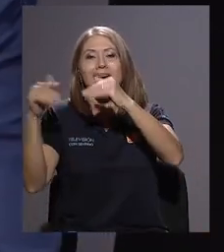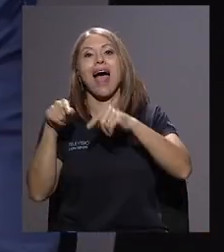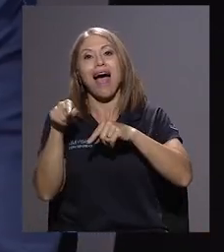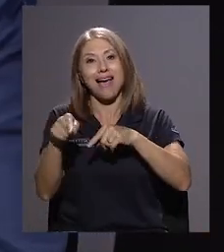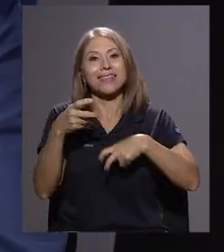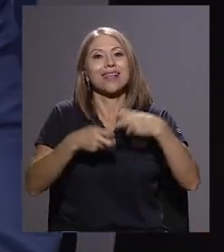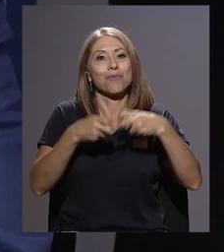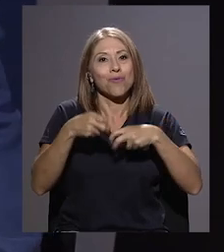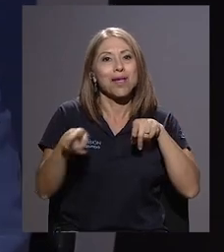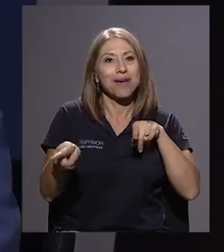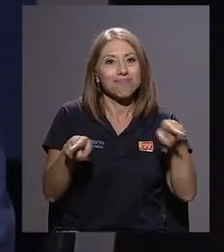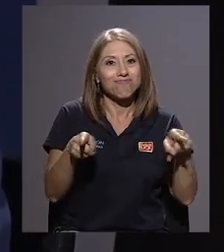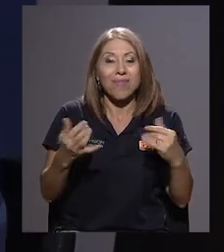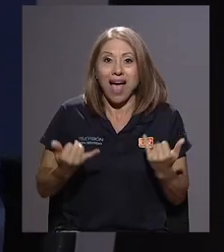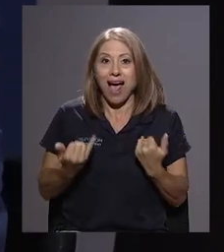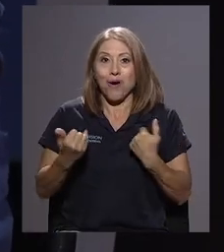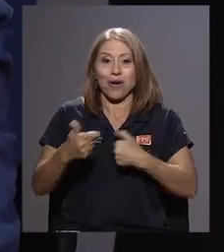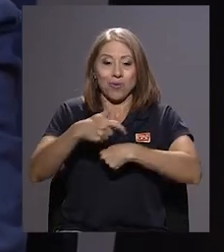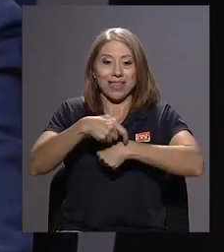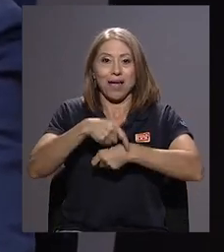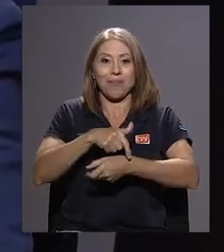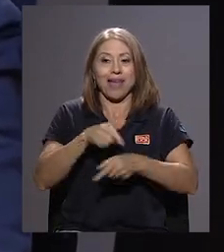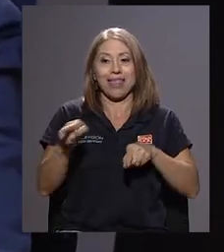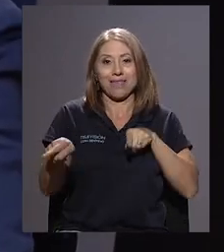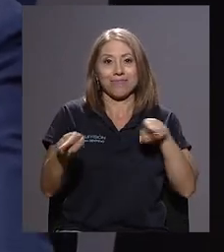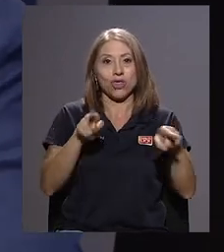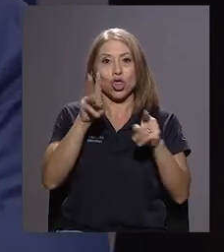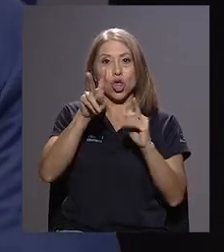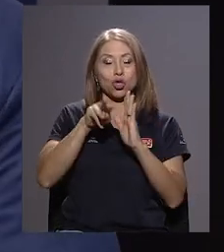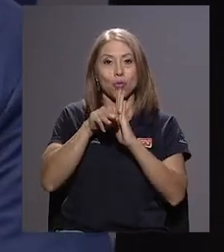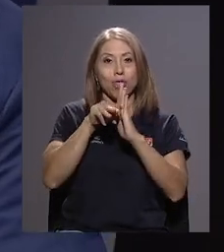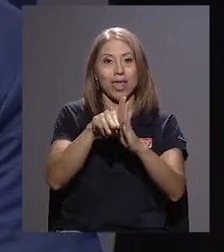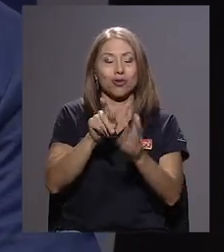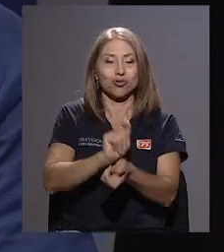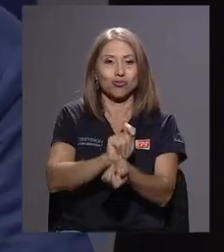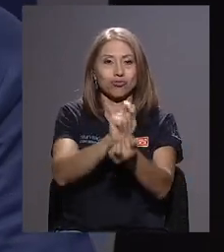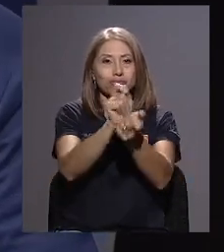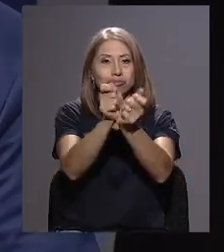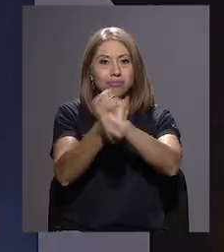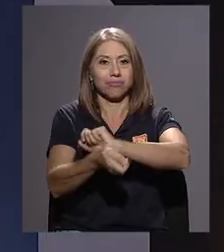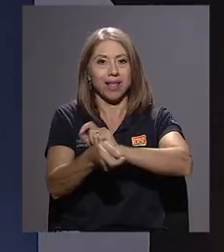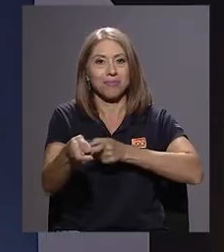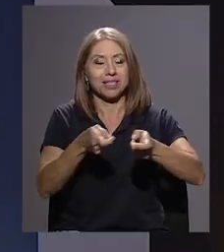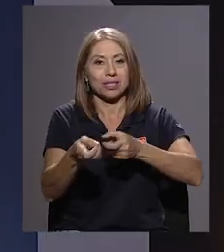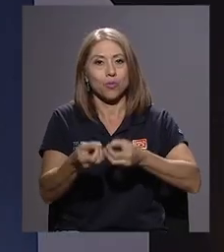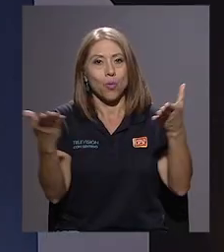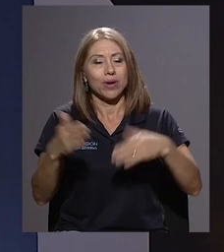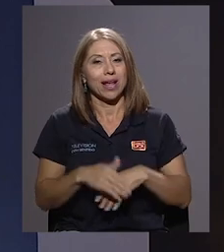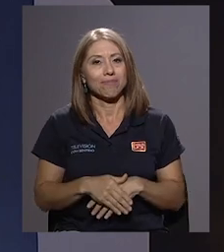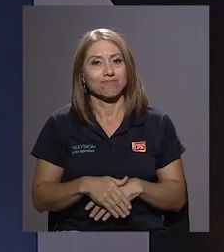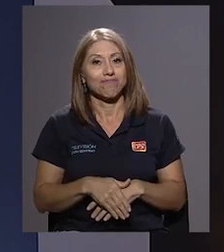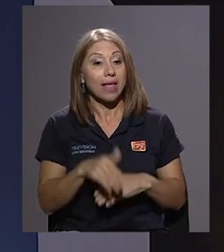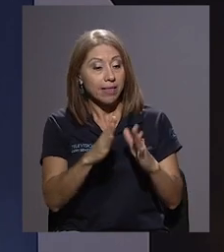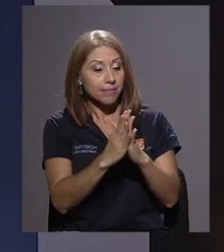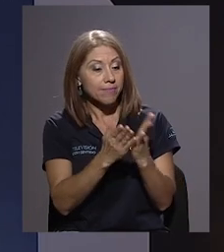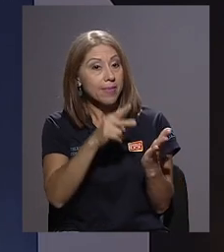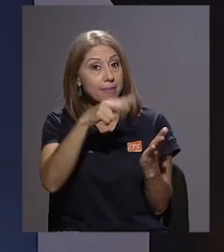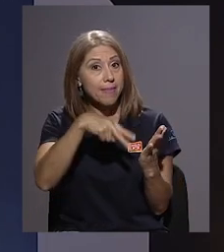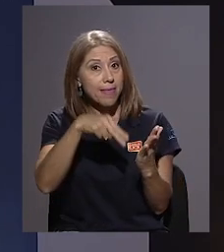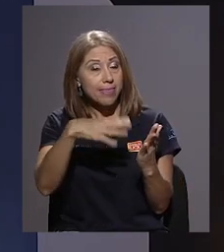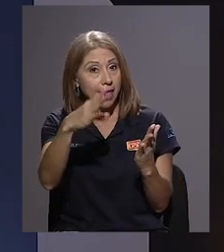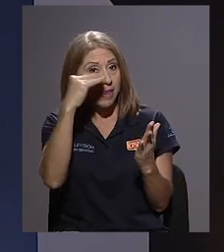problema. Estamos en una etapa de cambio de dos modelos de administración pública. ¿Se puede interpretar del informe